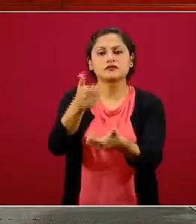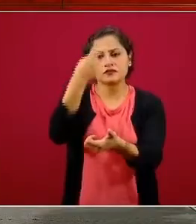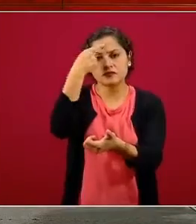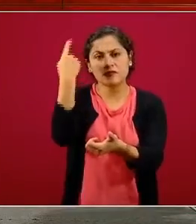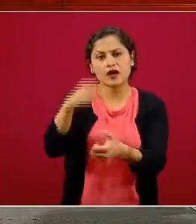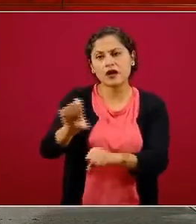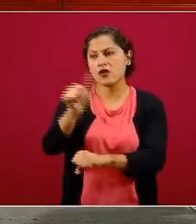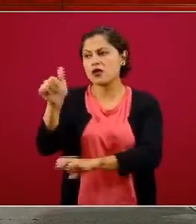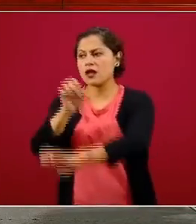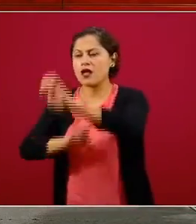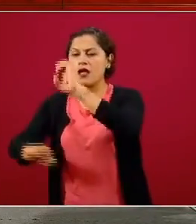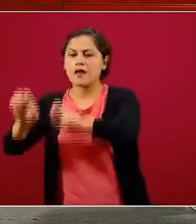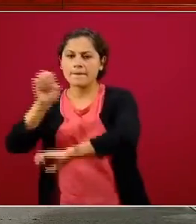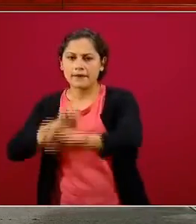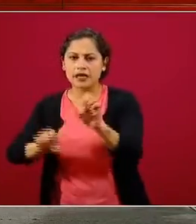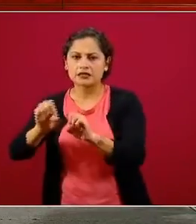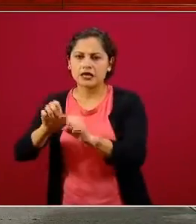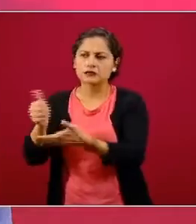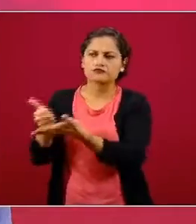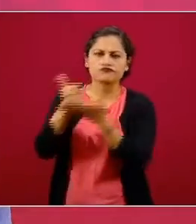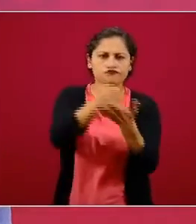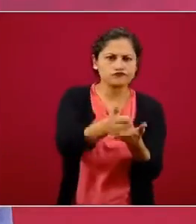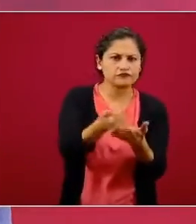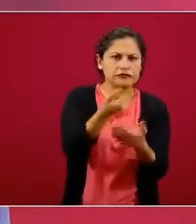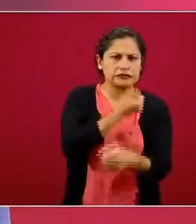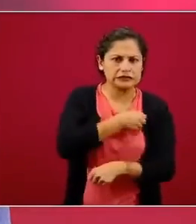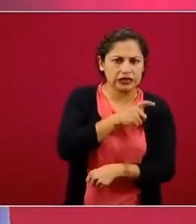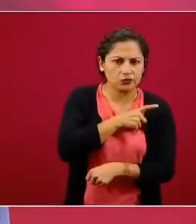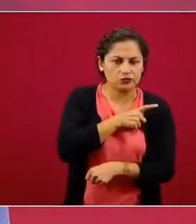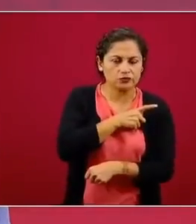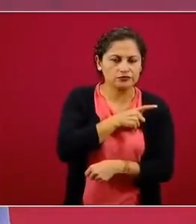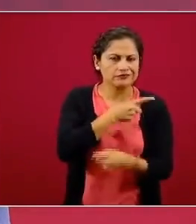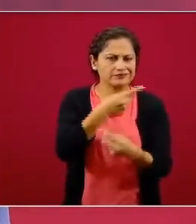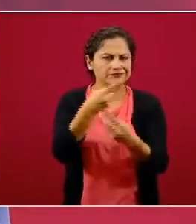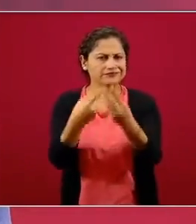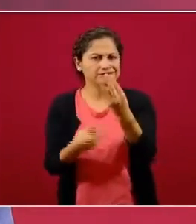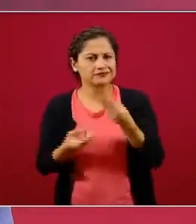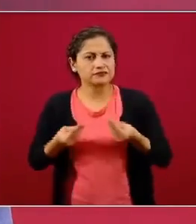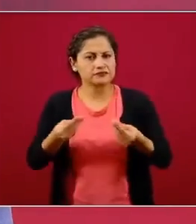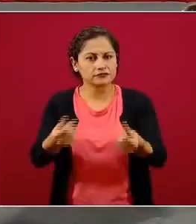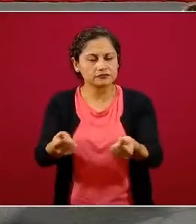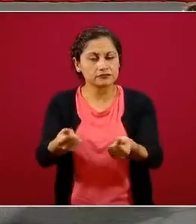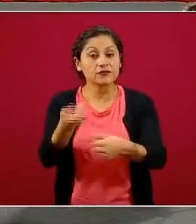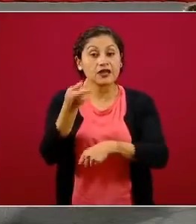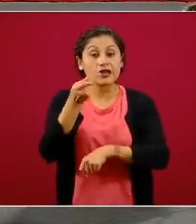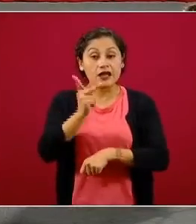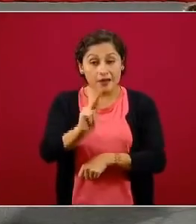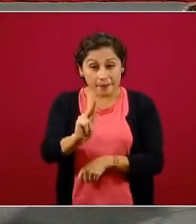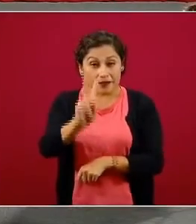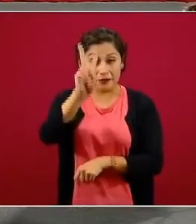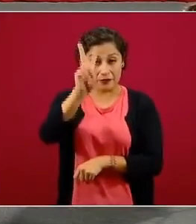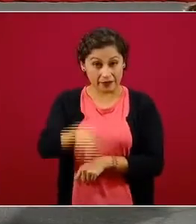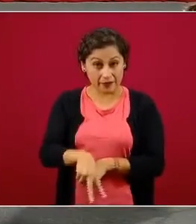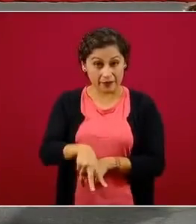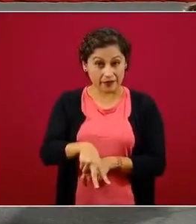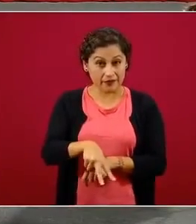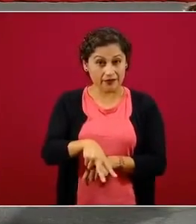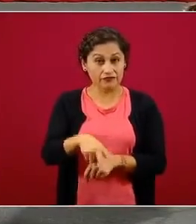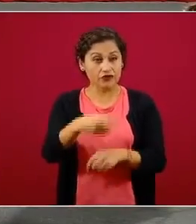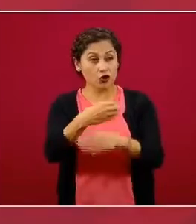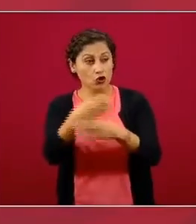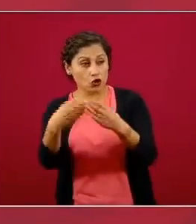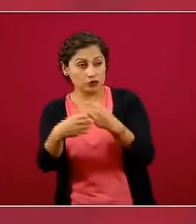pero la oferta real no se aumentó sustancialmente,